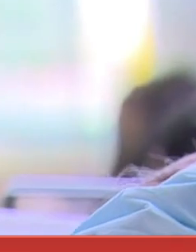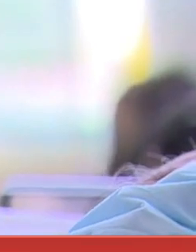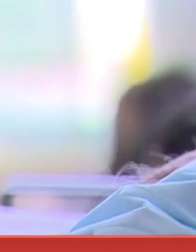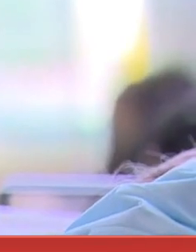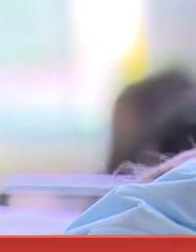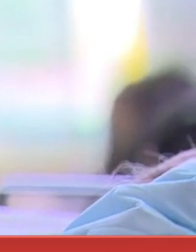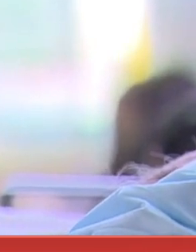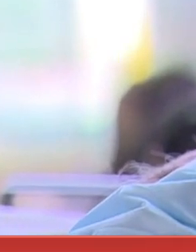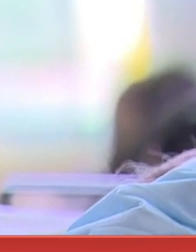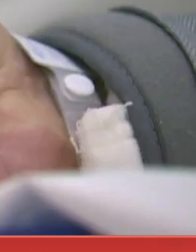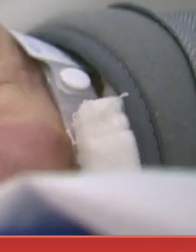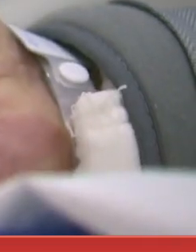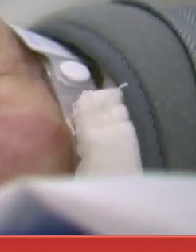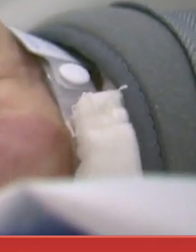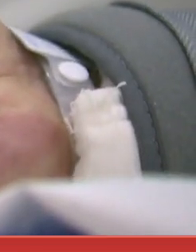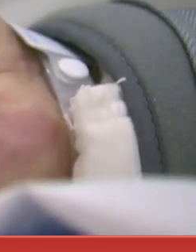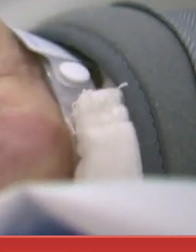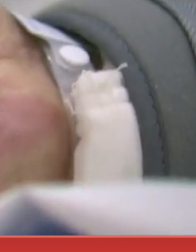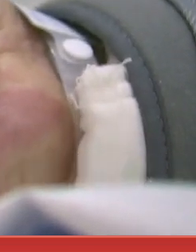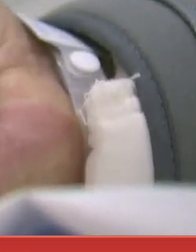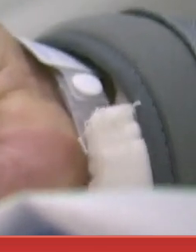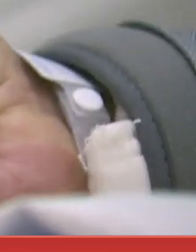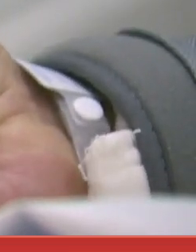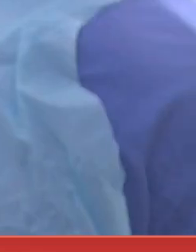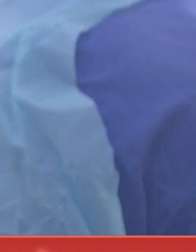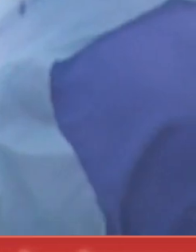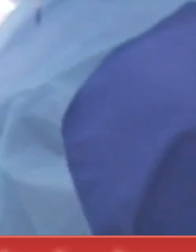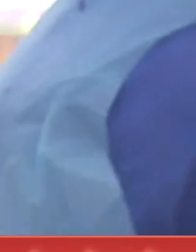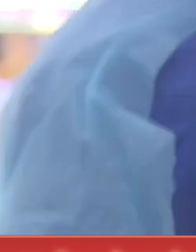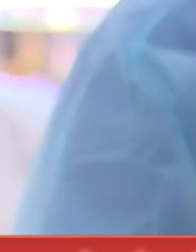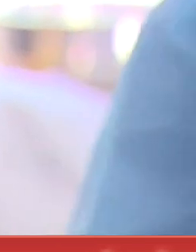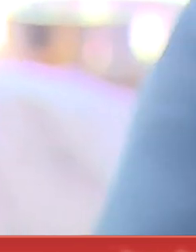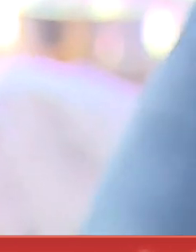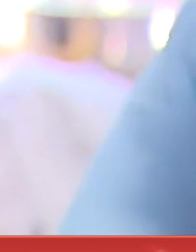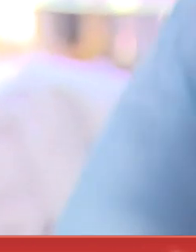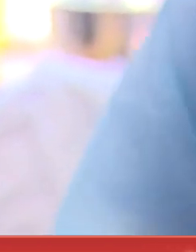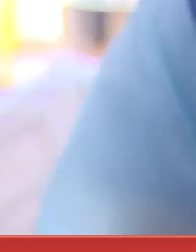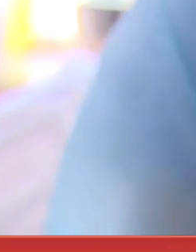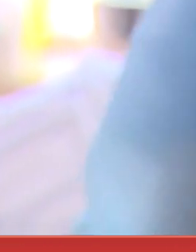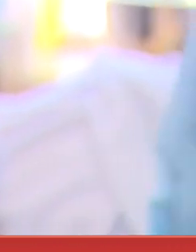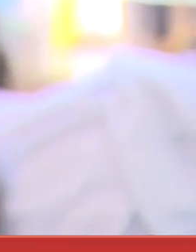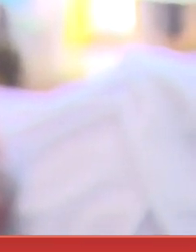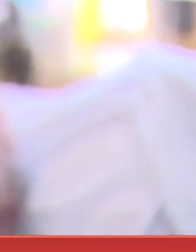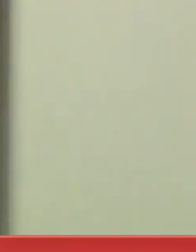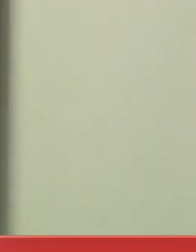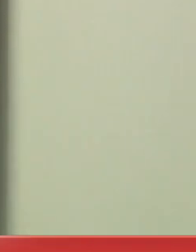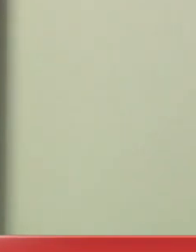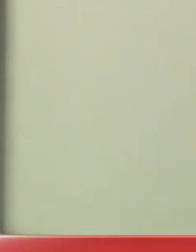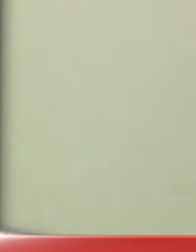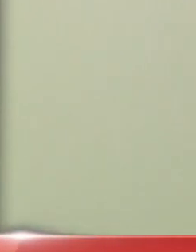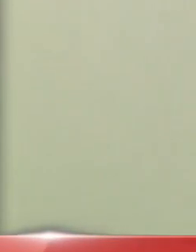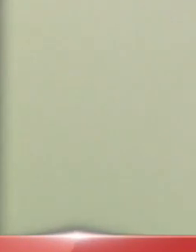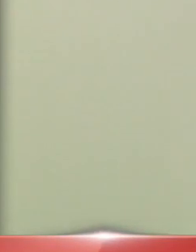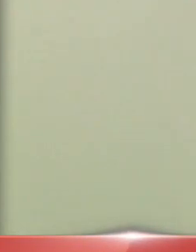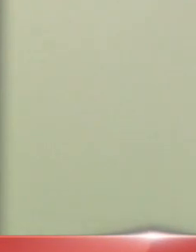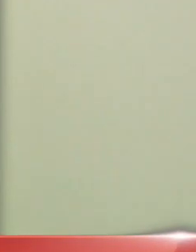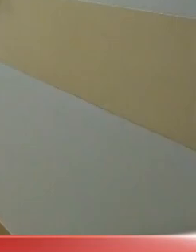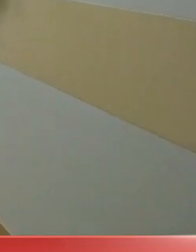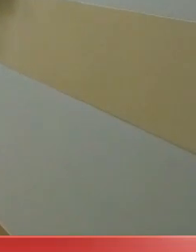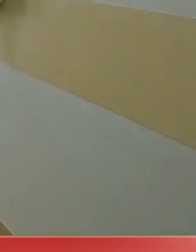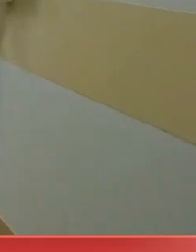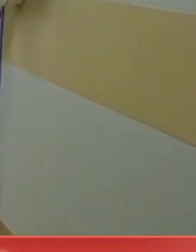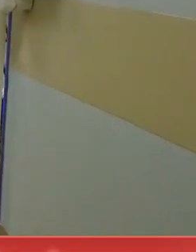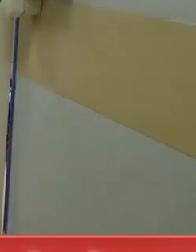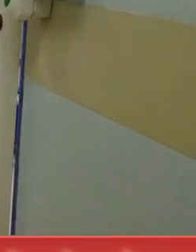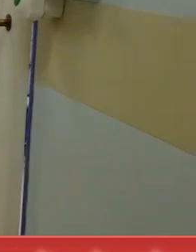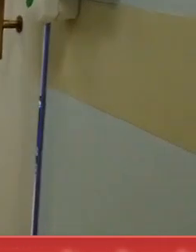y también con otras comunas que aún están en cuarentena, dice que ha visto mejoría tanto en la Comuna de Santiago y en Estación Central que han habido